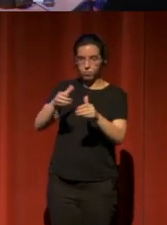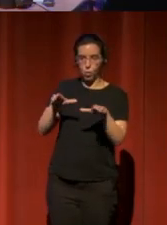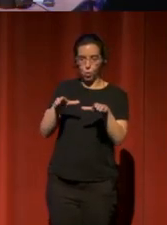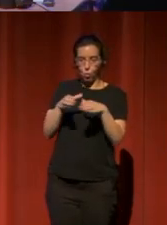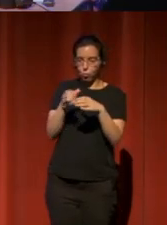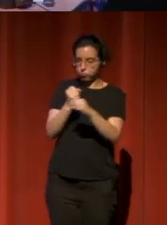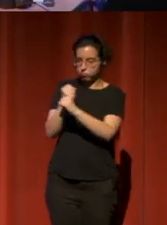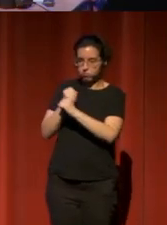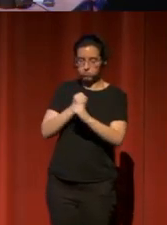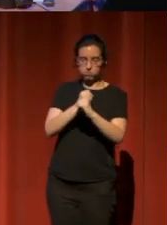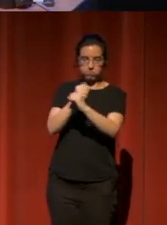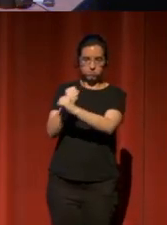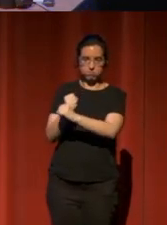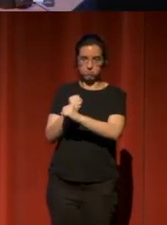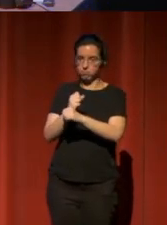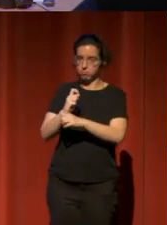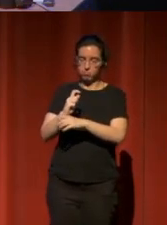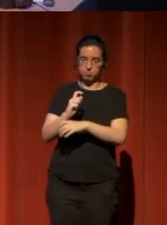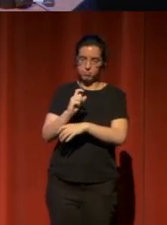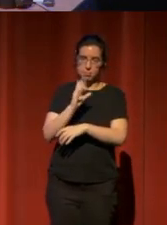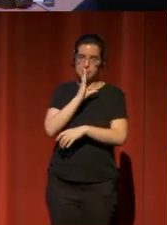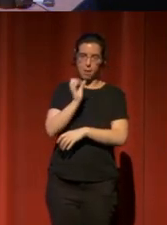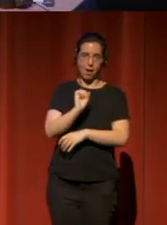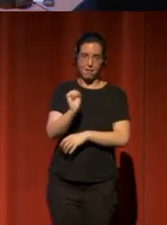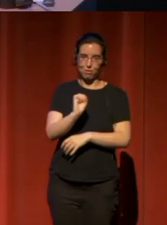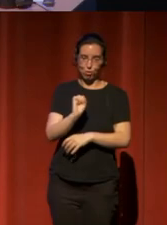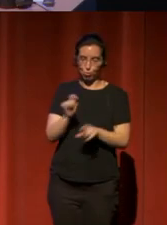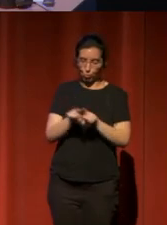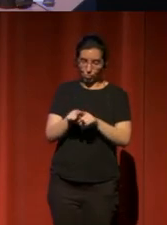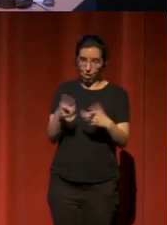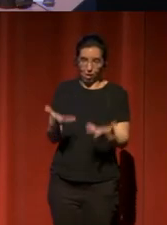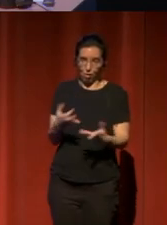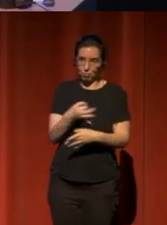extraordinario como está siendo.